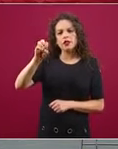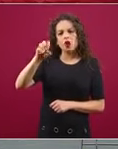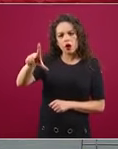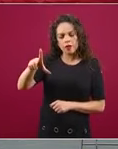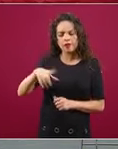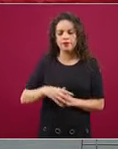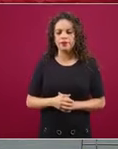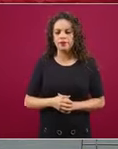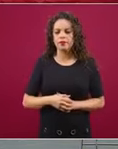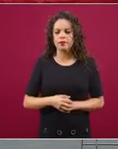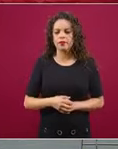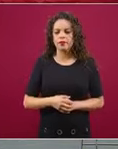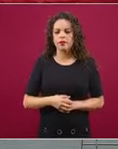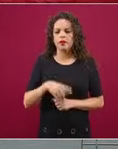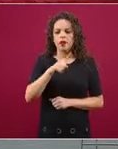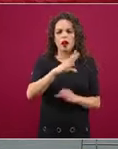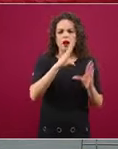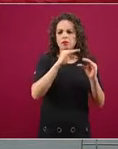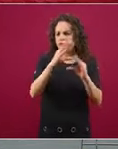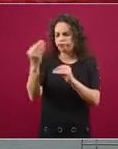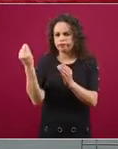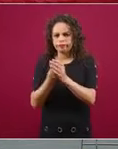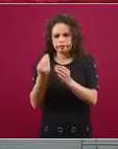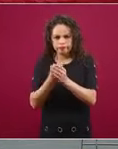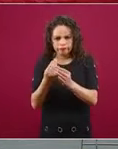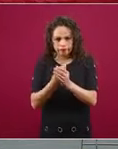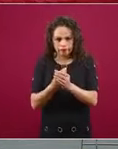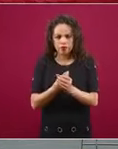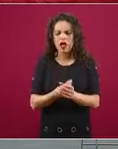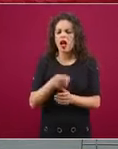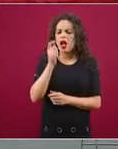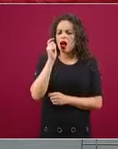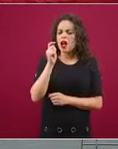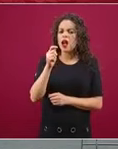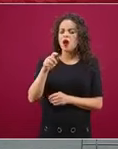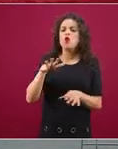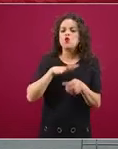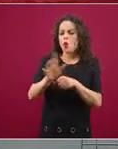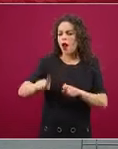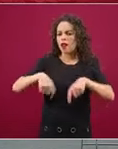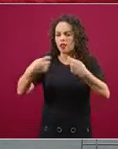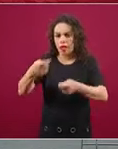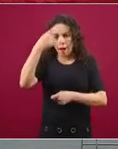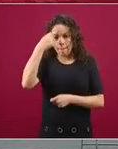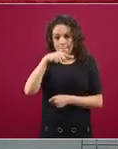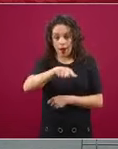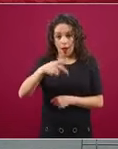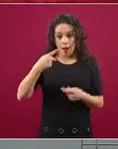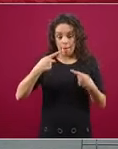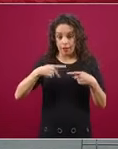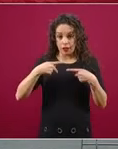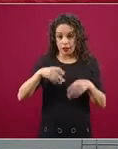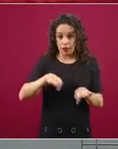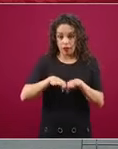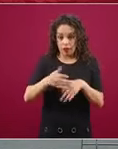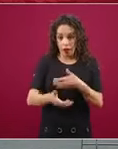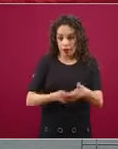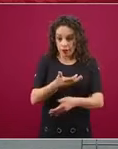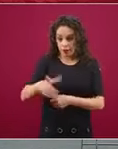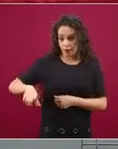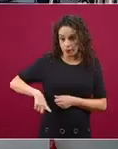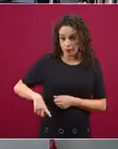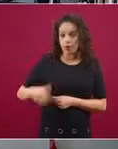se le imparte a los servidores de la nación, si me puede explicar, y cada cuándo o más bien cuándo empiezan sus